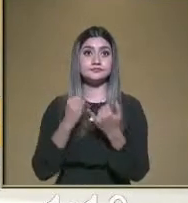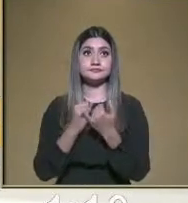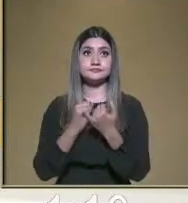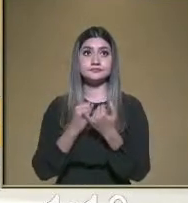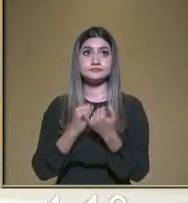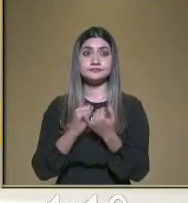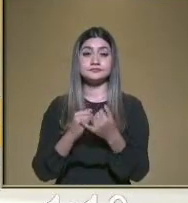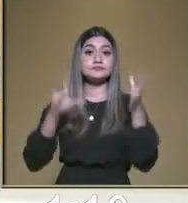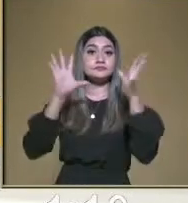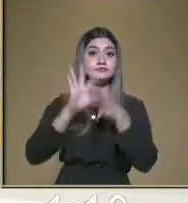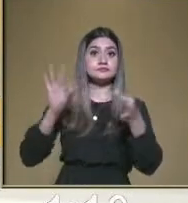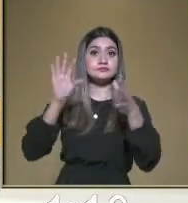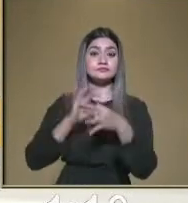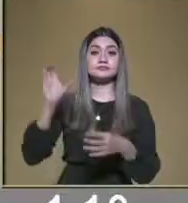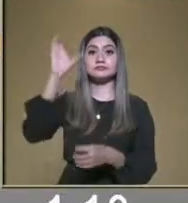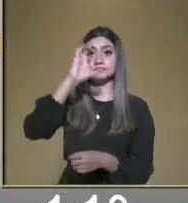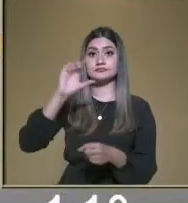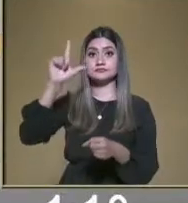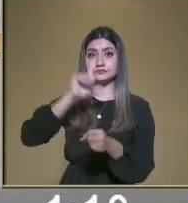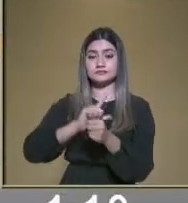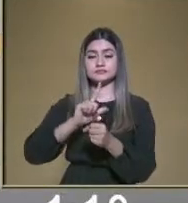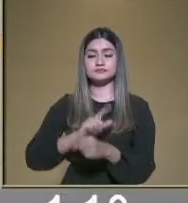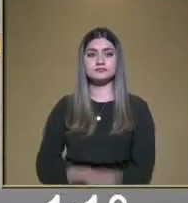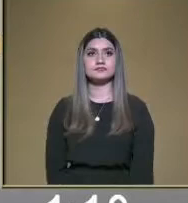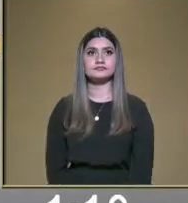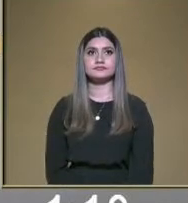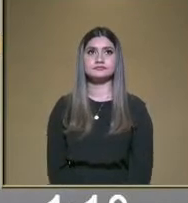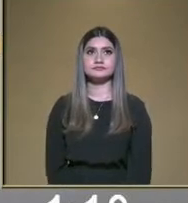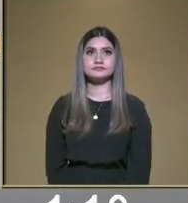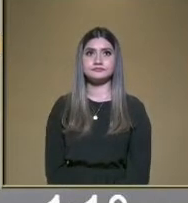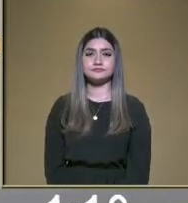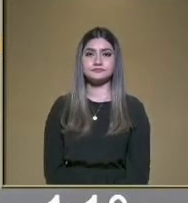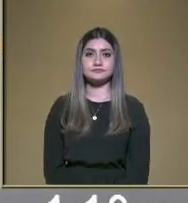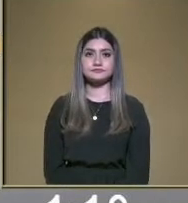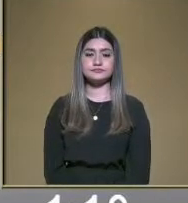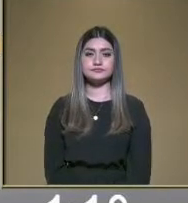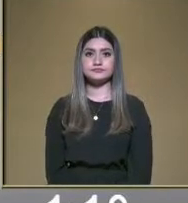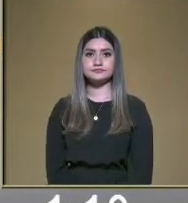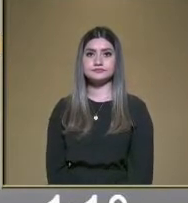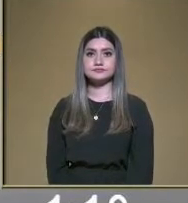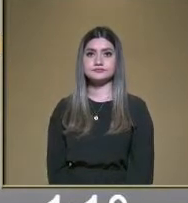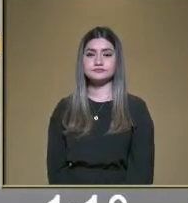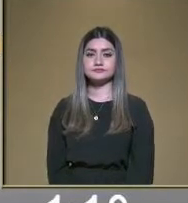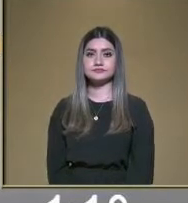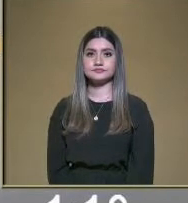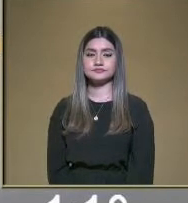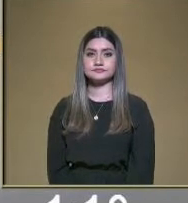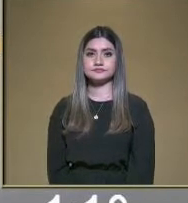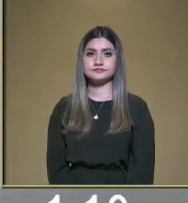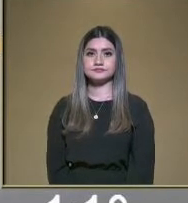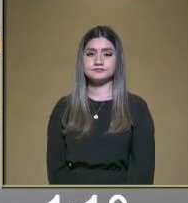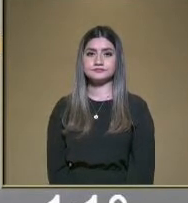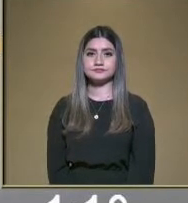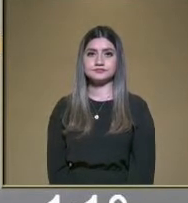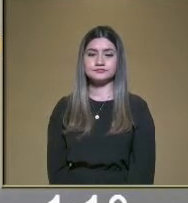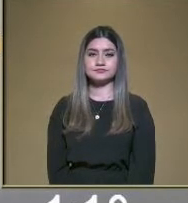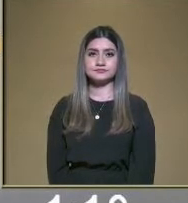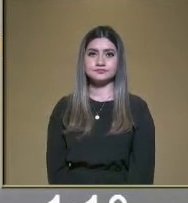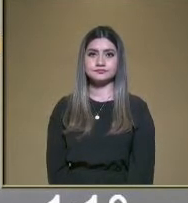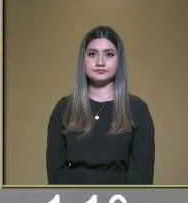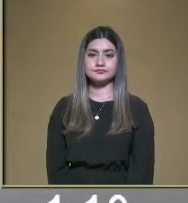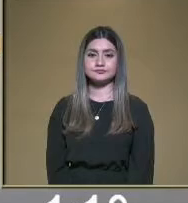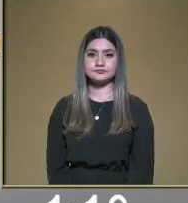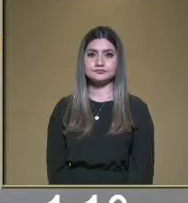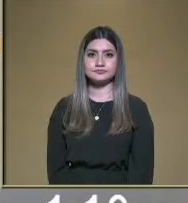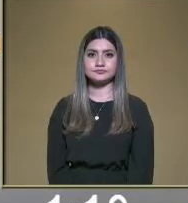cultura que está en ese cuadrito. Ya en el siguiente turno, pues va a tener que lanzar la ficha en el